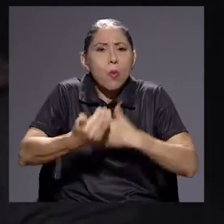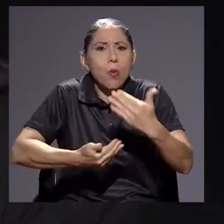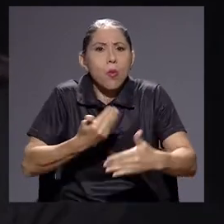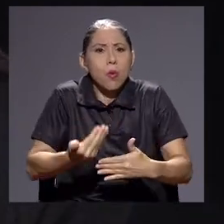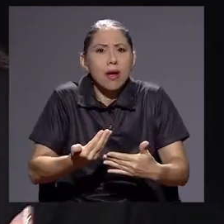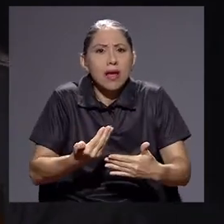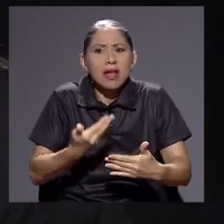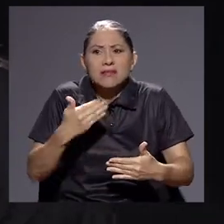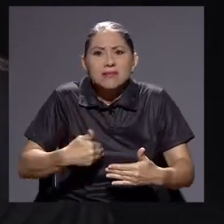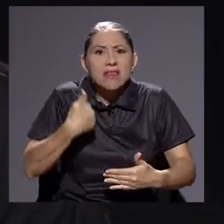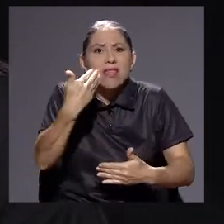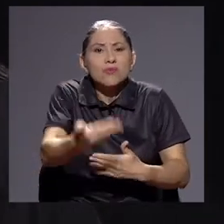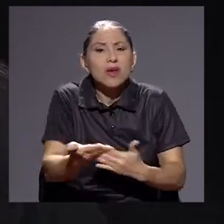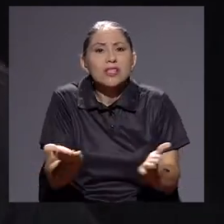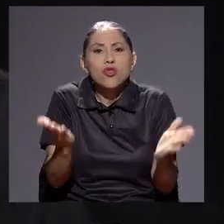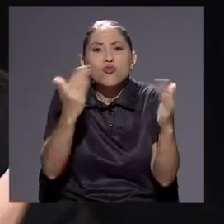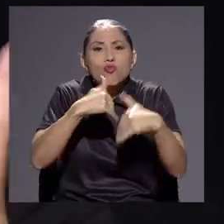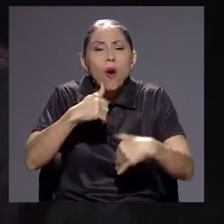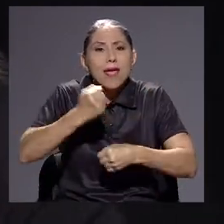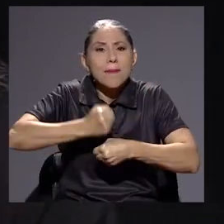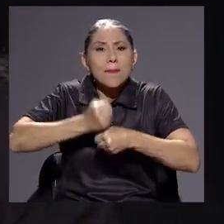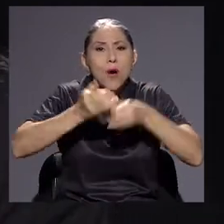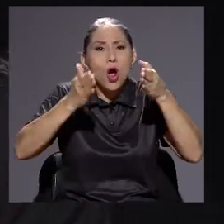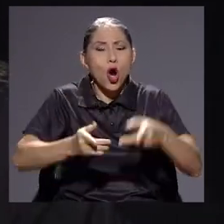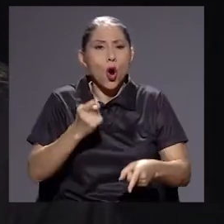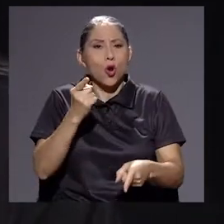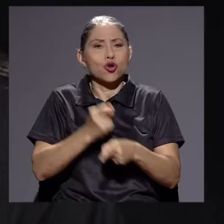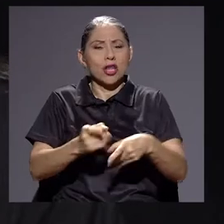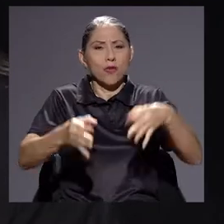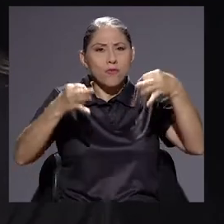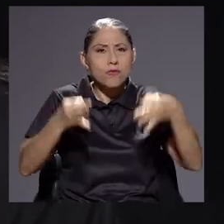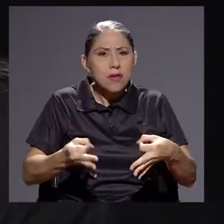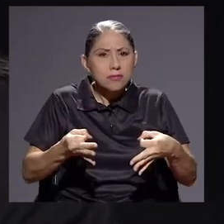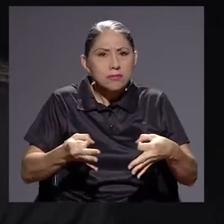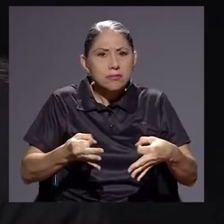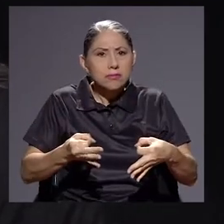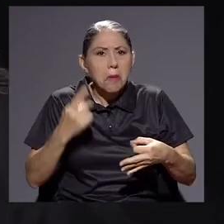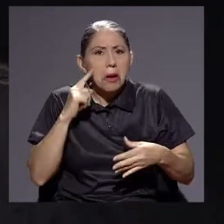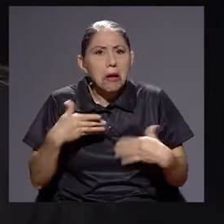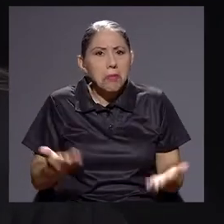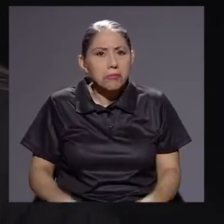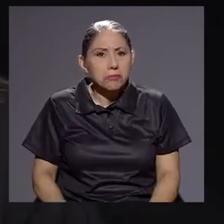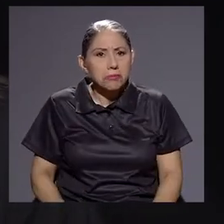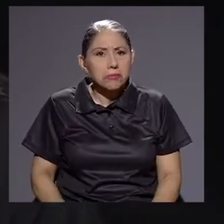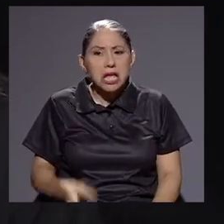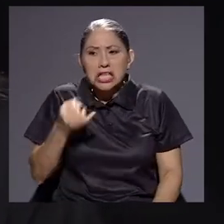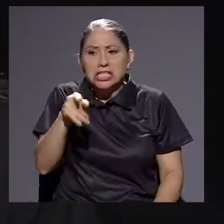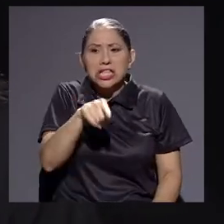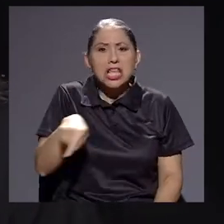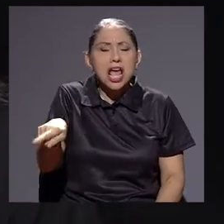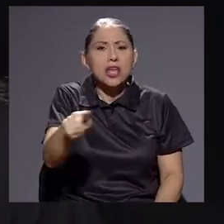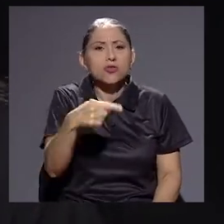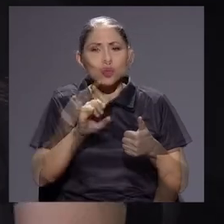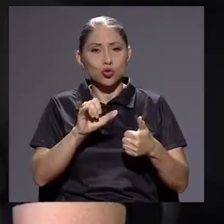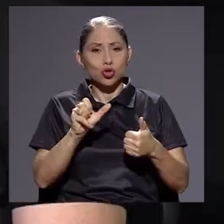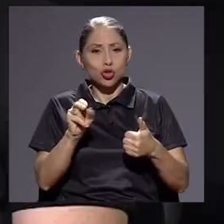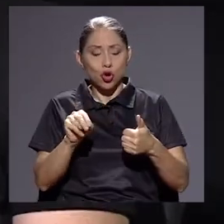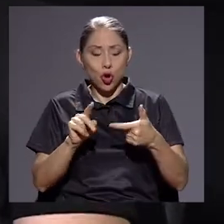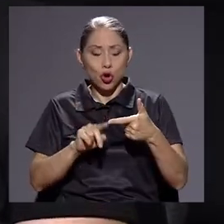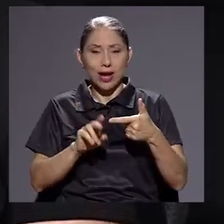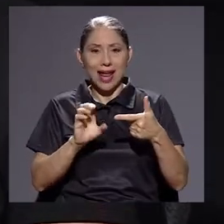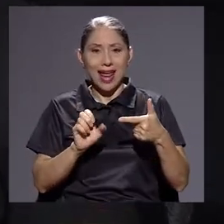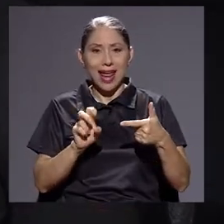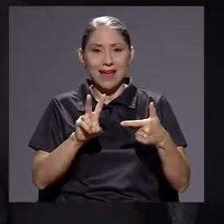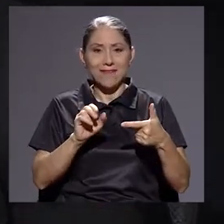no tenemos el personal correcto, idóneo, bien plantado, que diga, ok, voy a usar lo que tengo, el recurso que tengo? Se